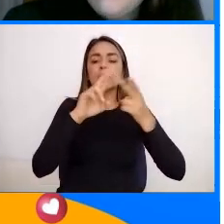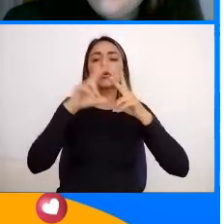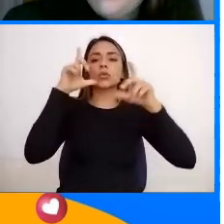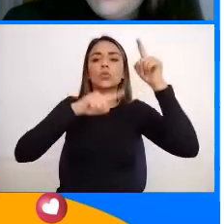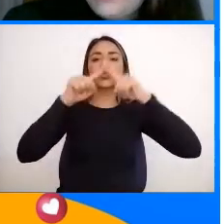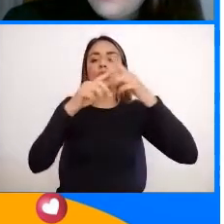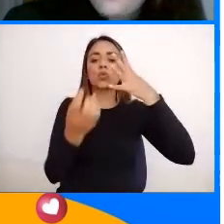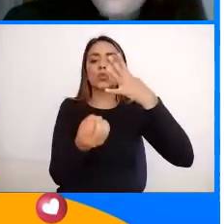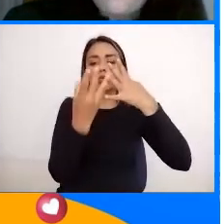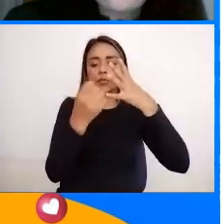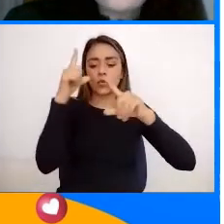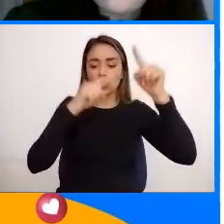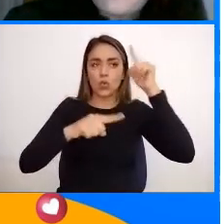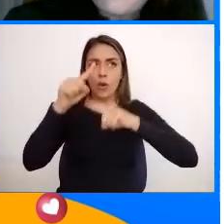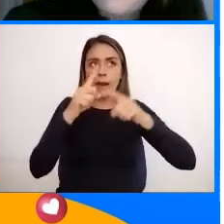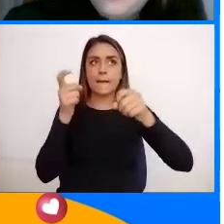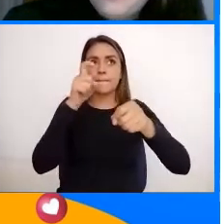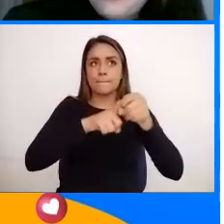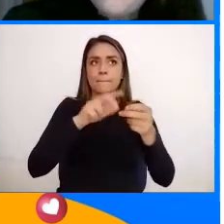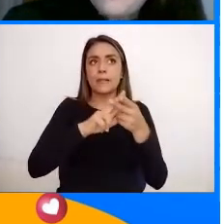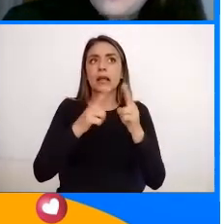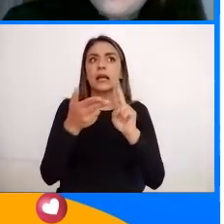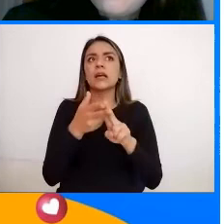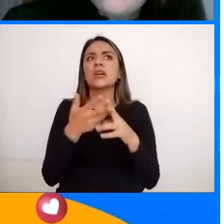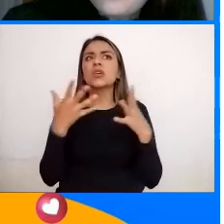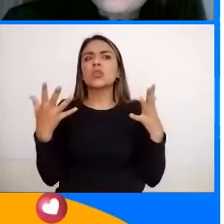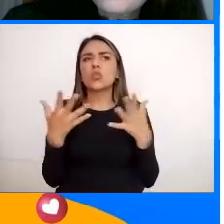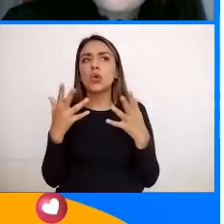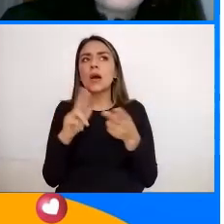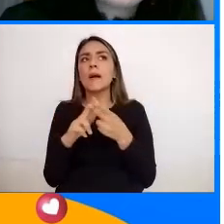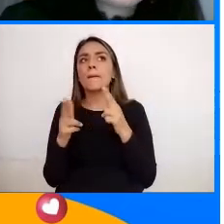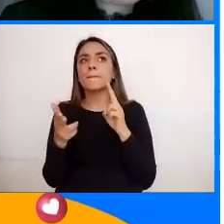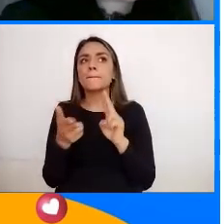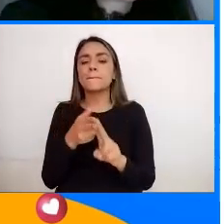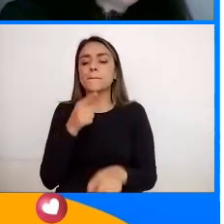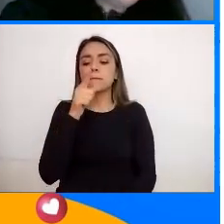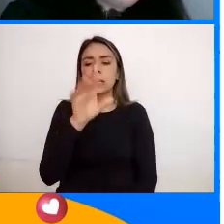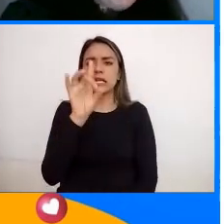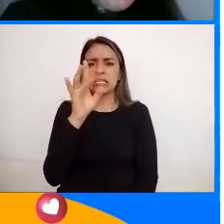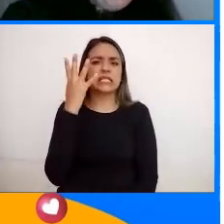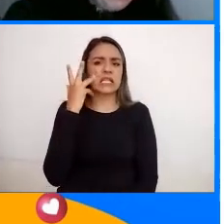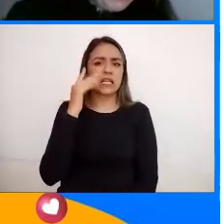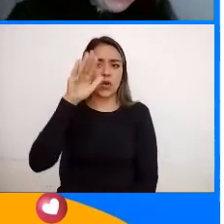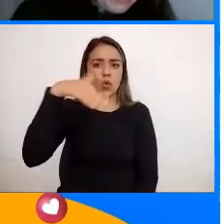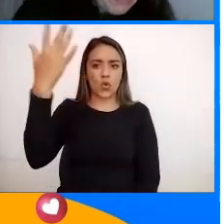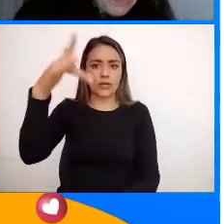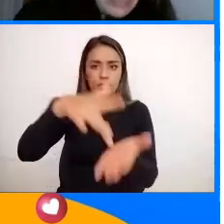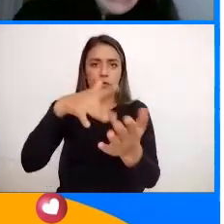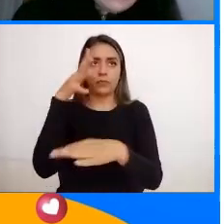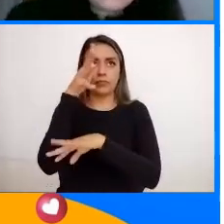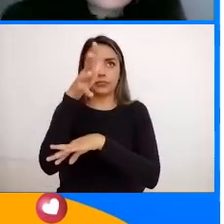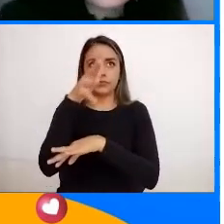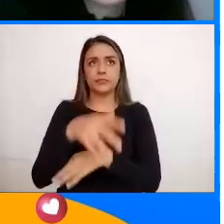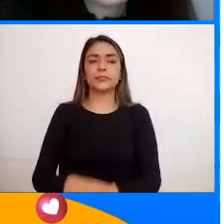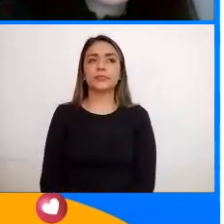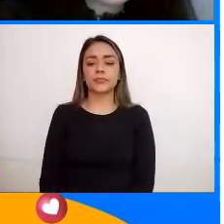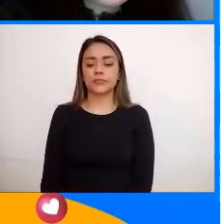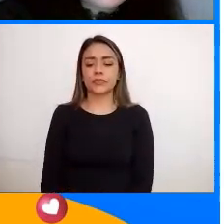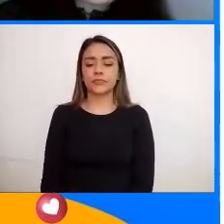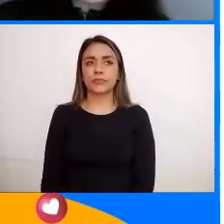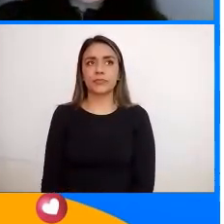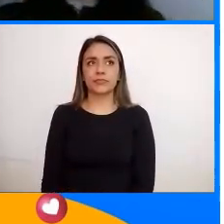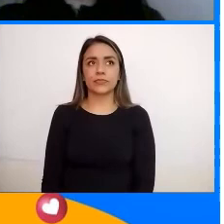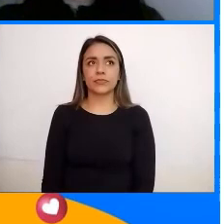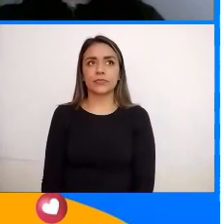Turismo ¿Listo? Eso lo vamos A ver En unas 15 días Cuando yo vuelva ¿Listo? Muy